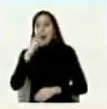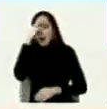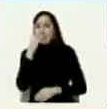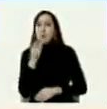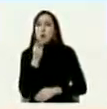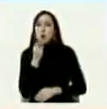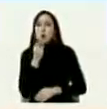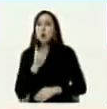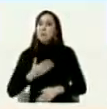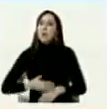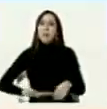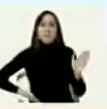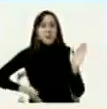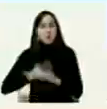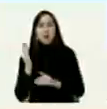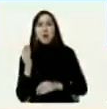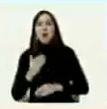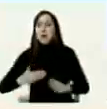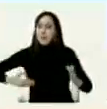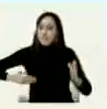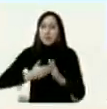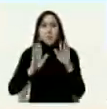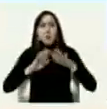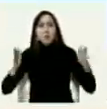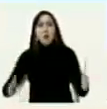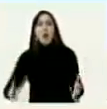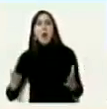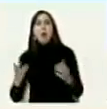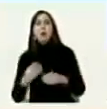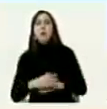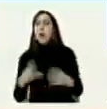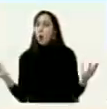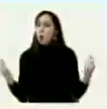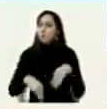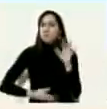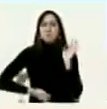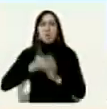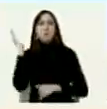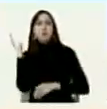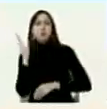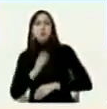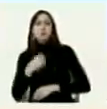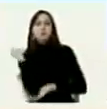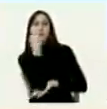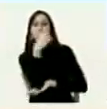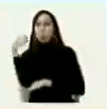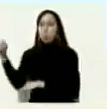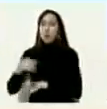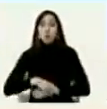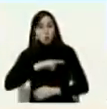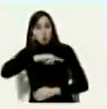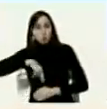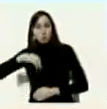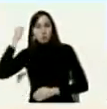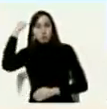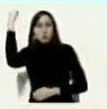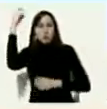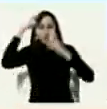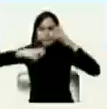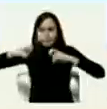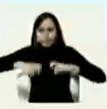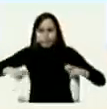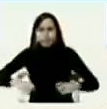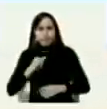patearon la mesa de los acuerdos luego tuvimos información de inteligencia y